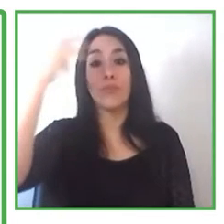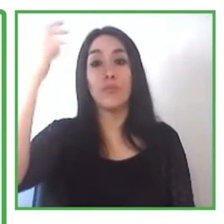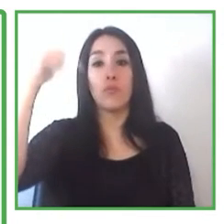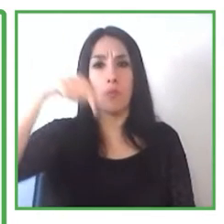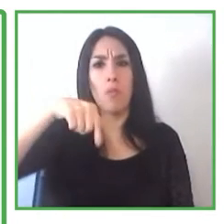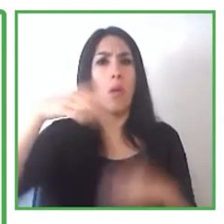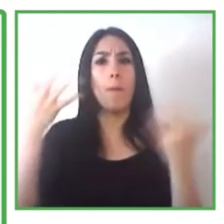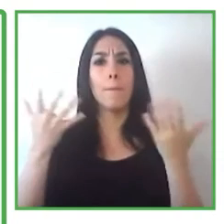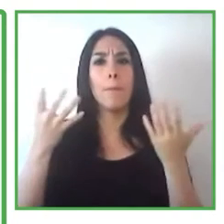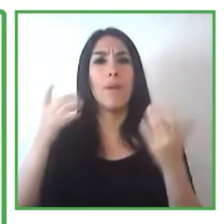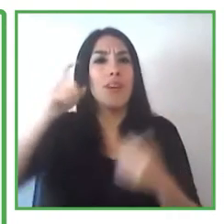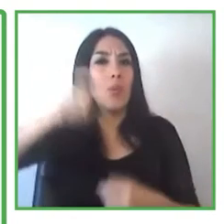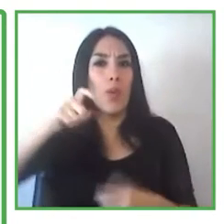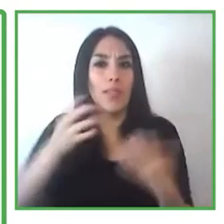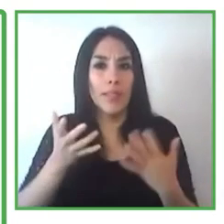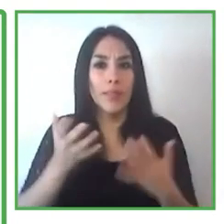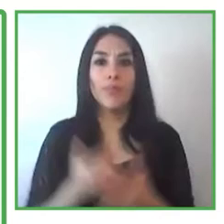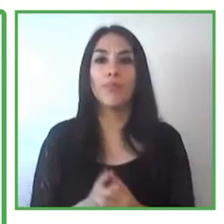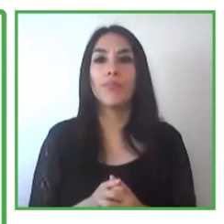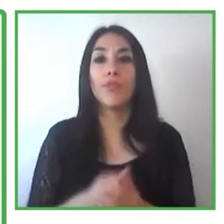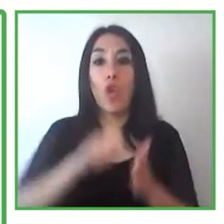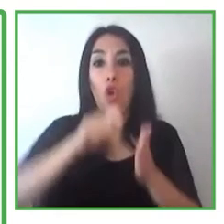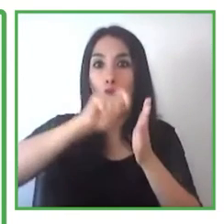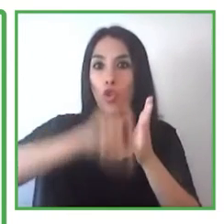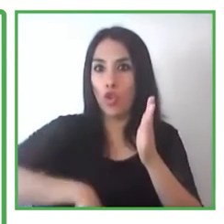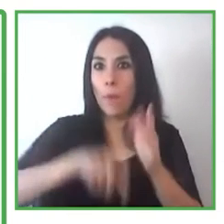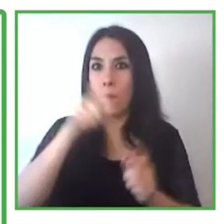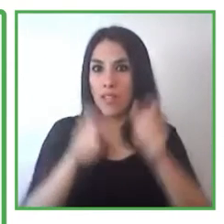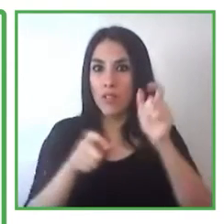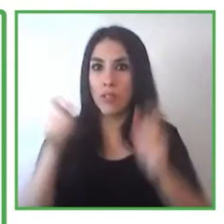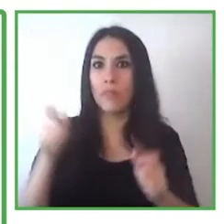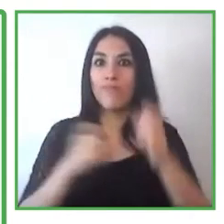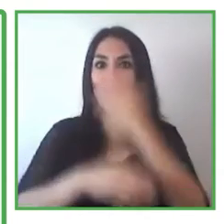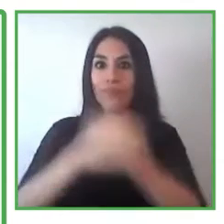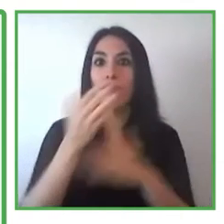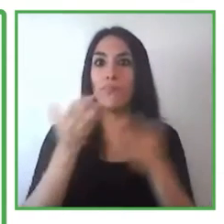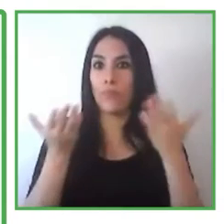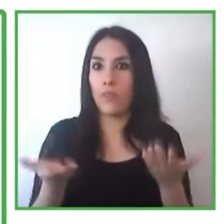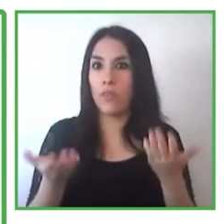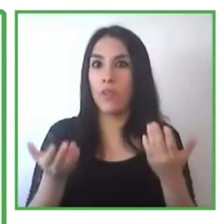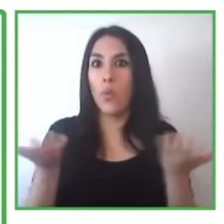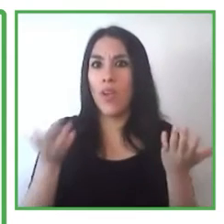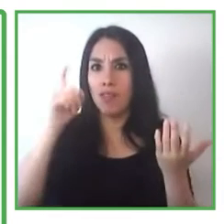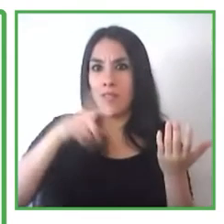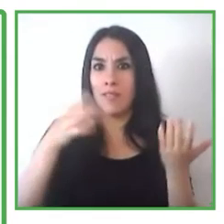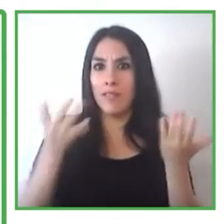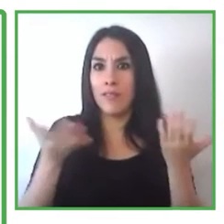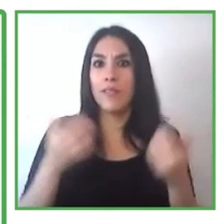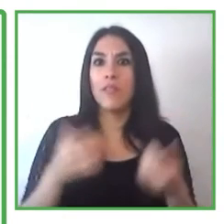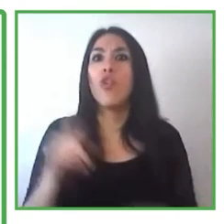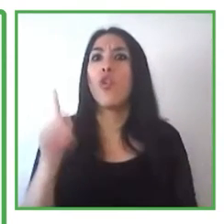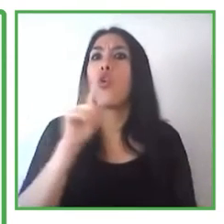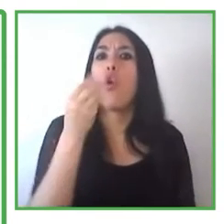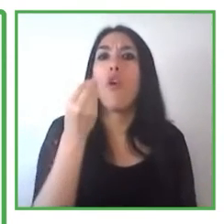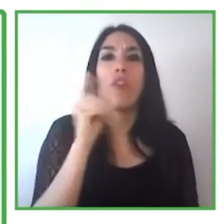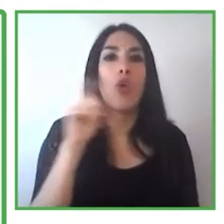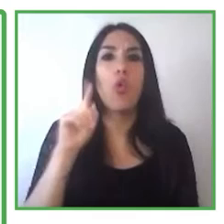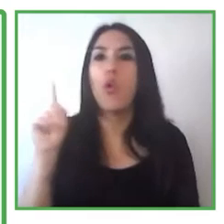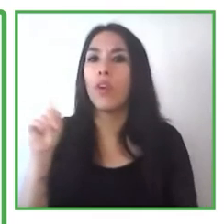con relación a todos los puestos que tal vez en este momento no tengan mano de obra disponible.